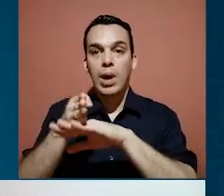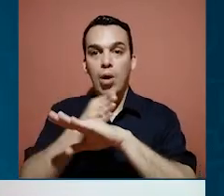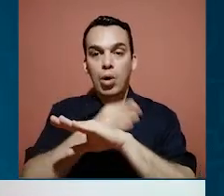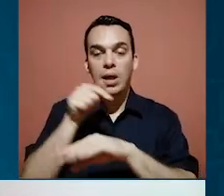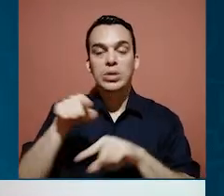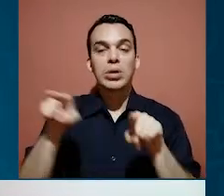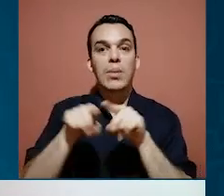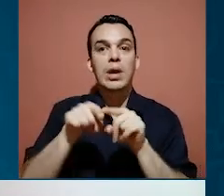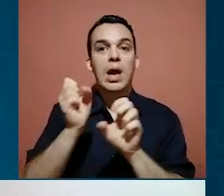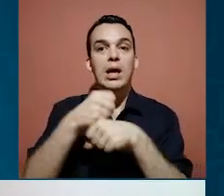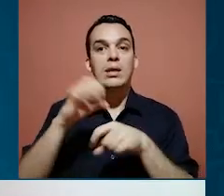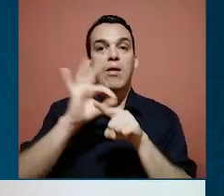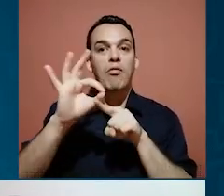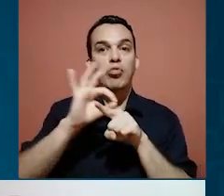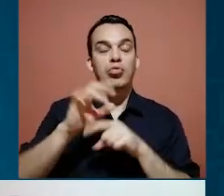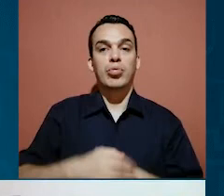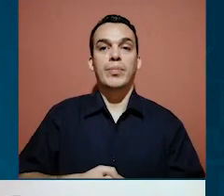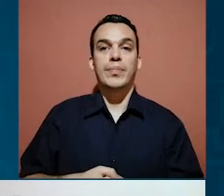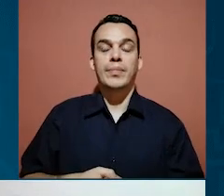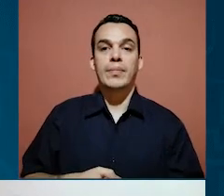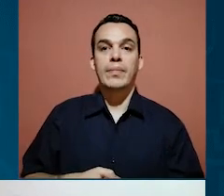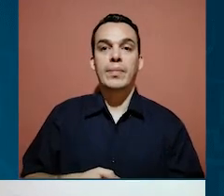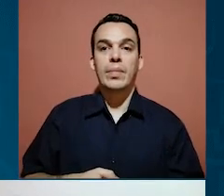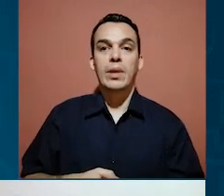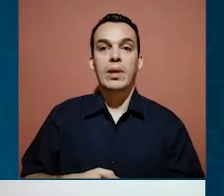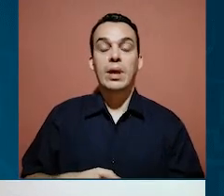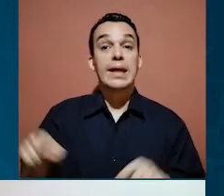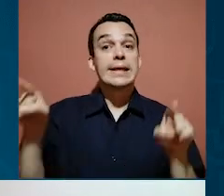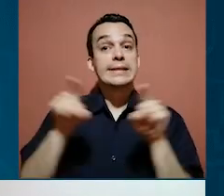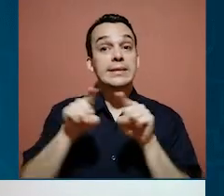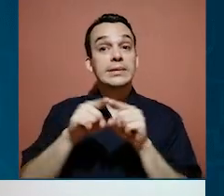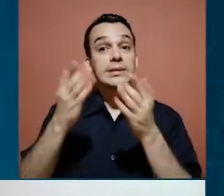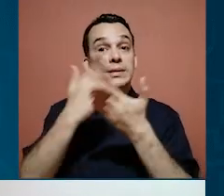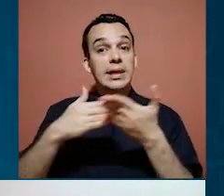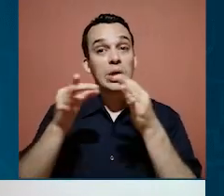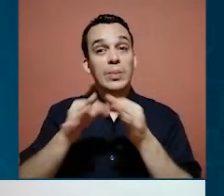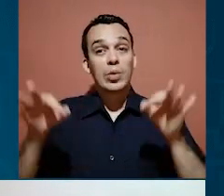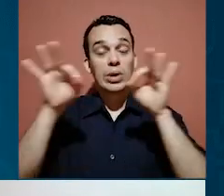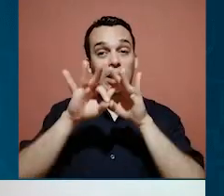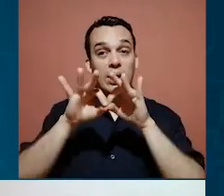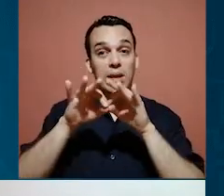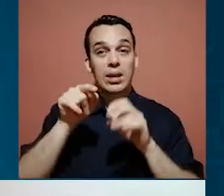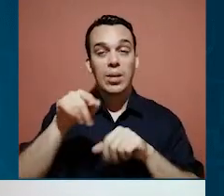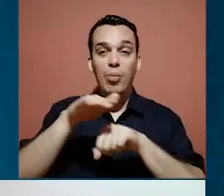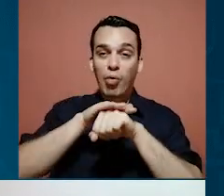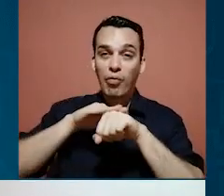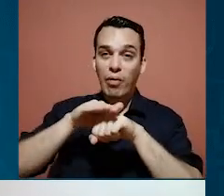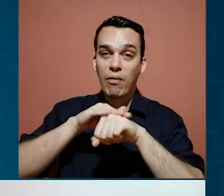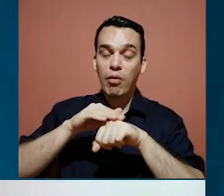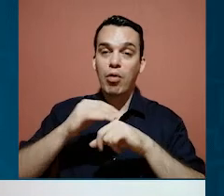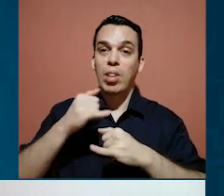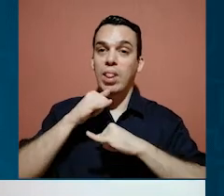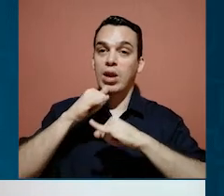Que eso también es una de las funciones que ustedes hacen, que es muy importante. Y algo muy importante que nos acabas de decir es, por